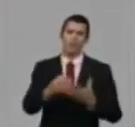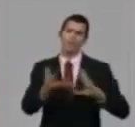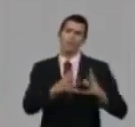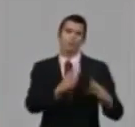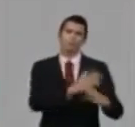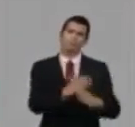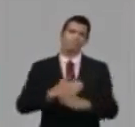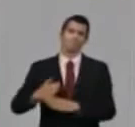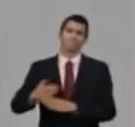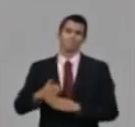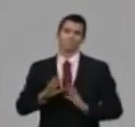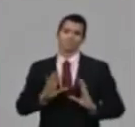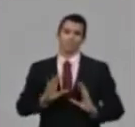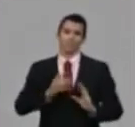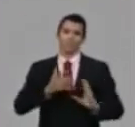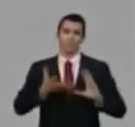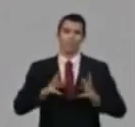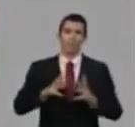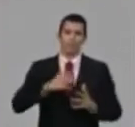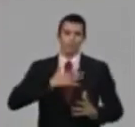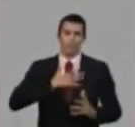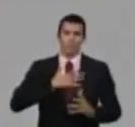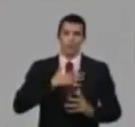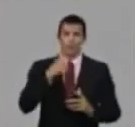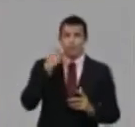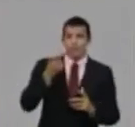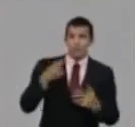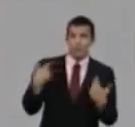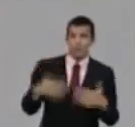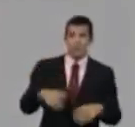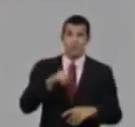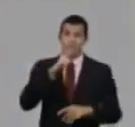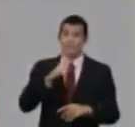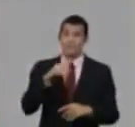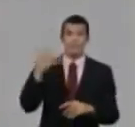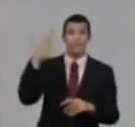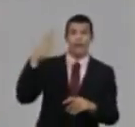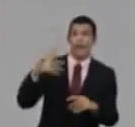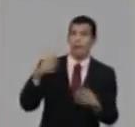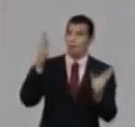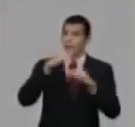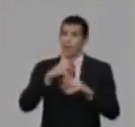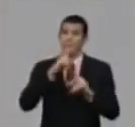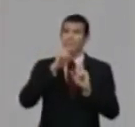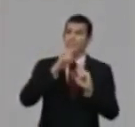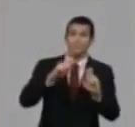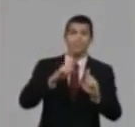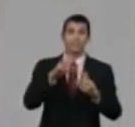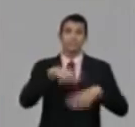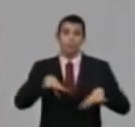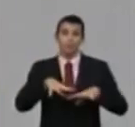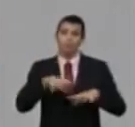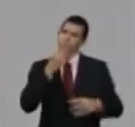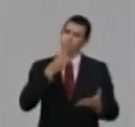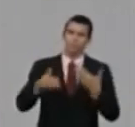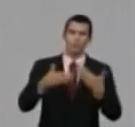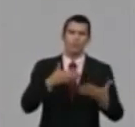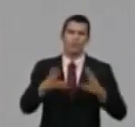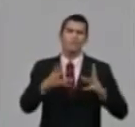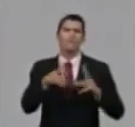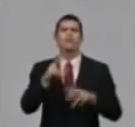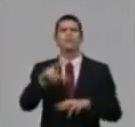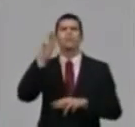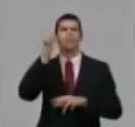una dinámica muy rápida, han adecuado su forma de actuación. Se le ha dado la